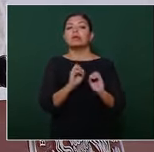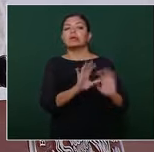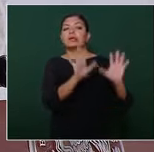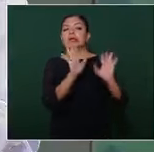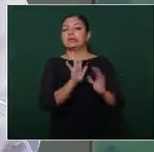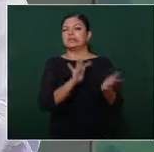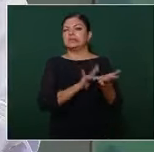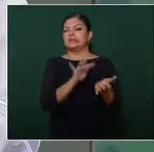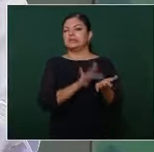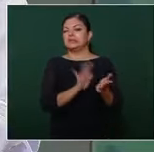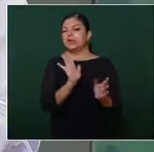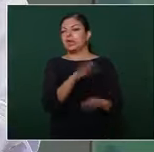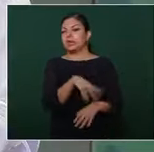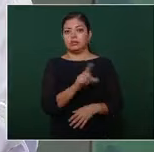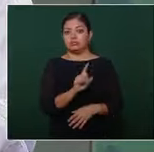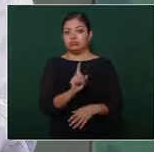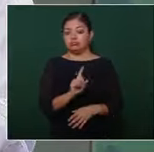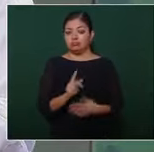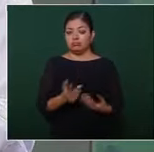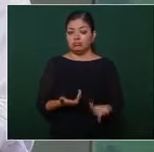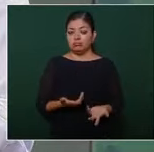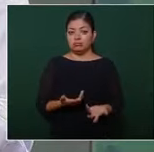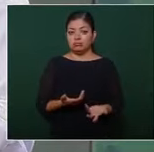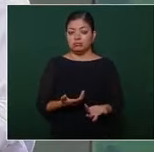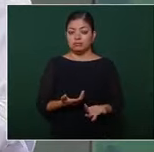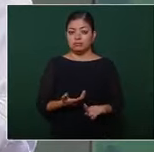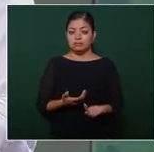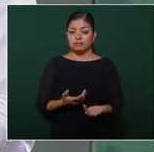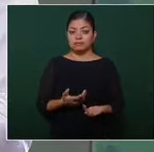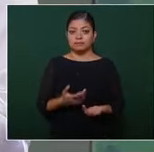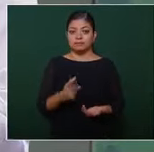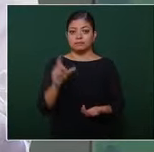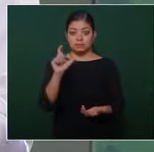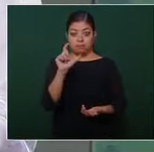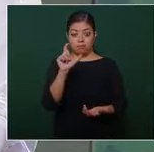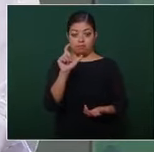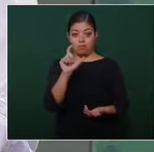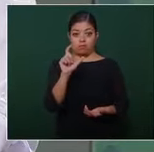apoyo cuando hay